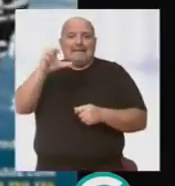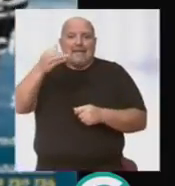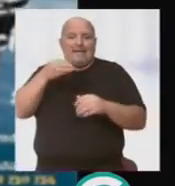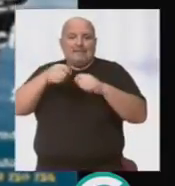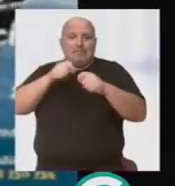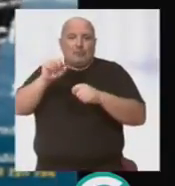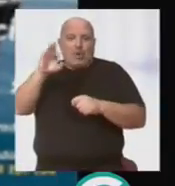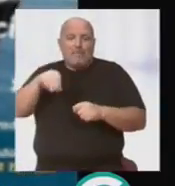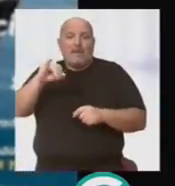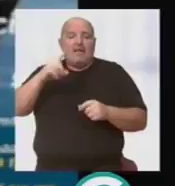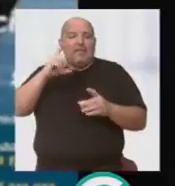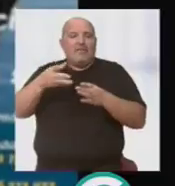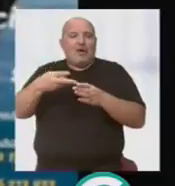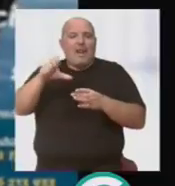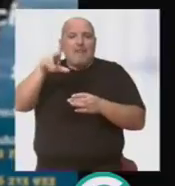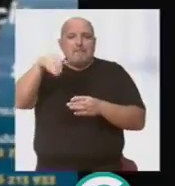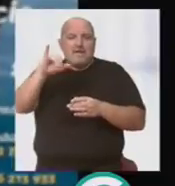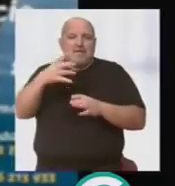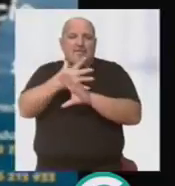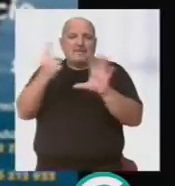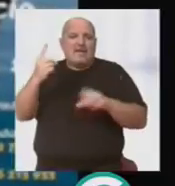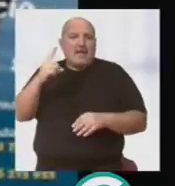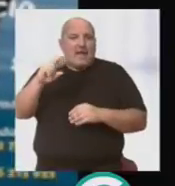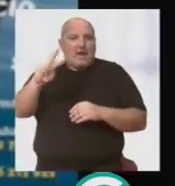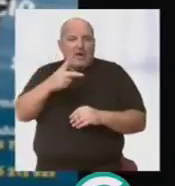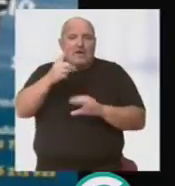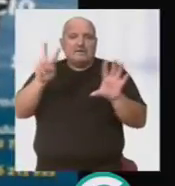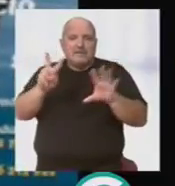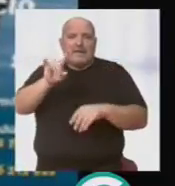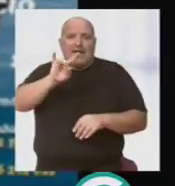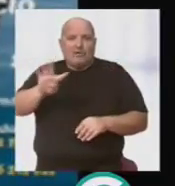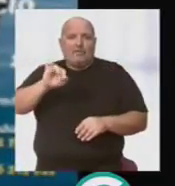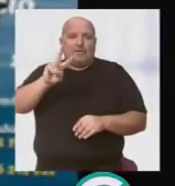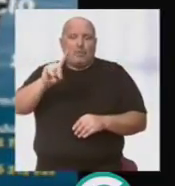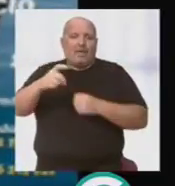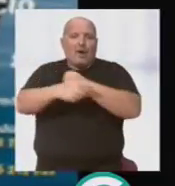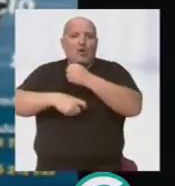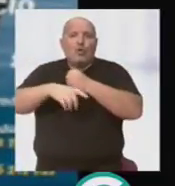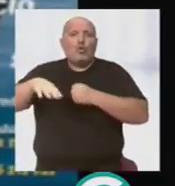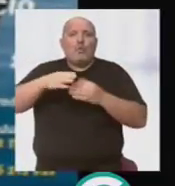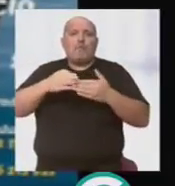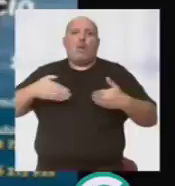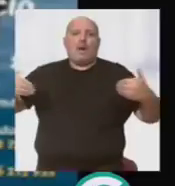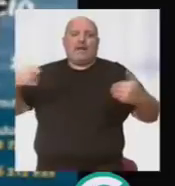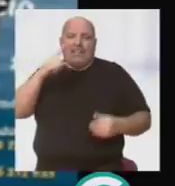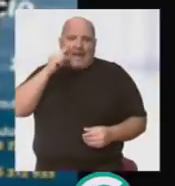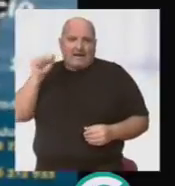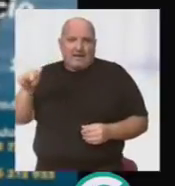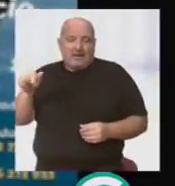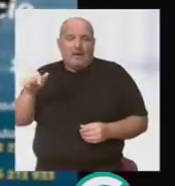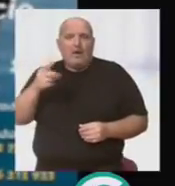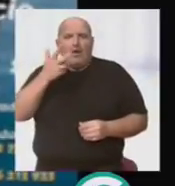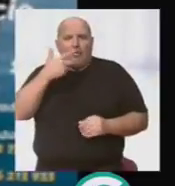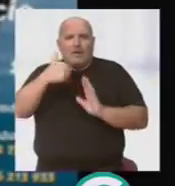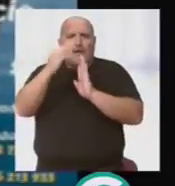y en Discos El Melli a 16 euros para las fechas 7, 14 y 21 de agosto en el Baluarte de la Candelaria. Ya se